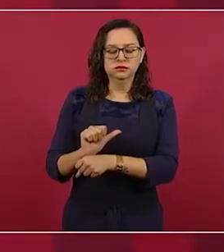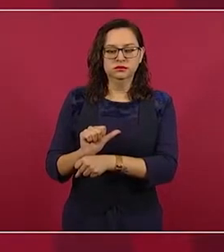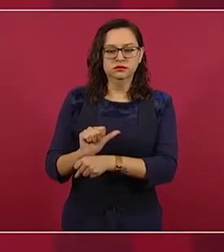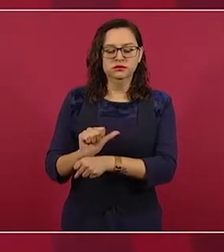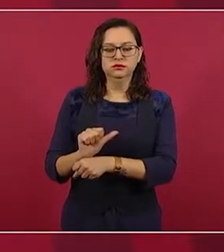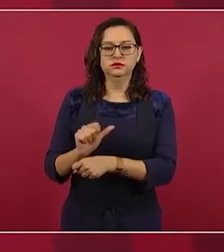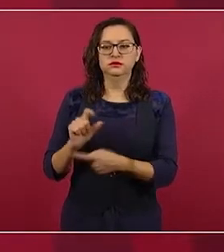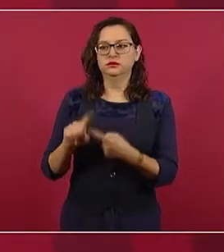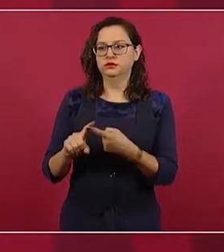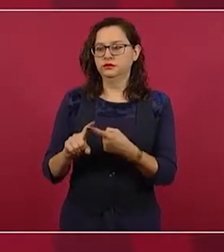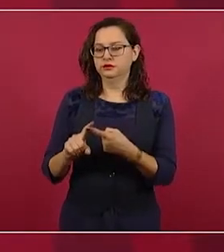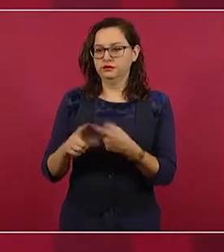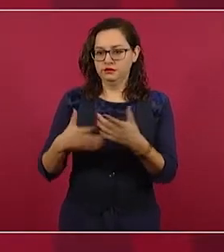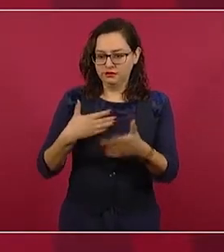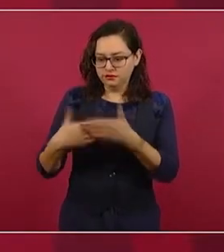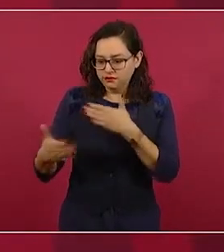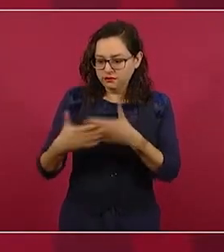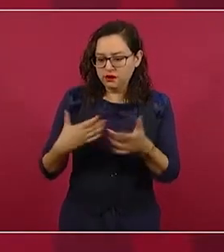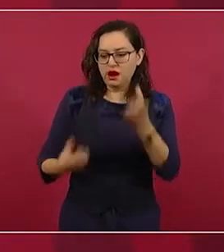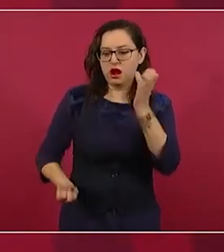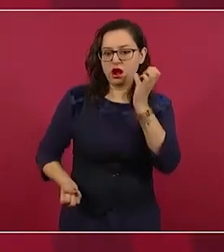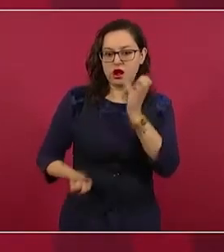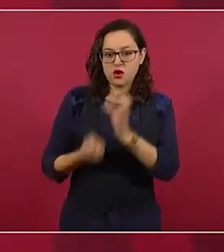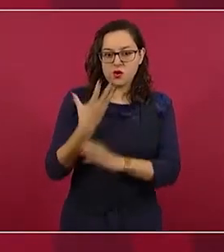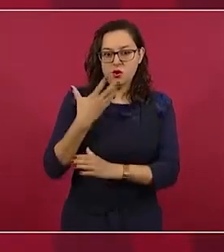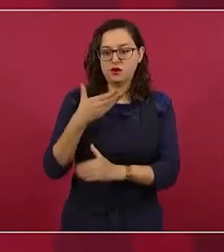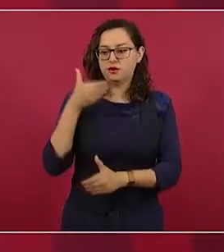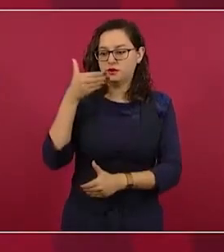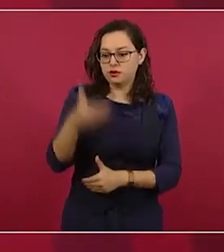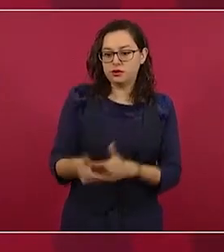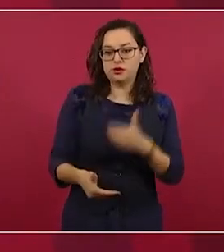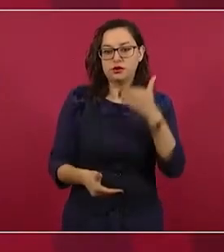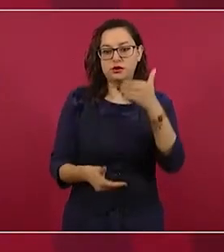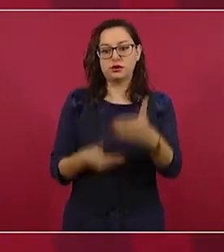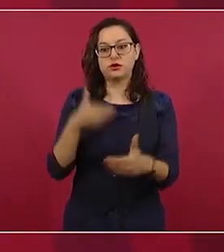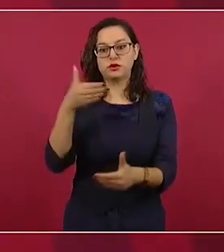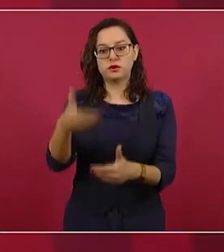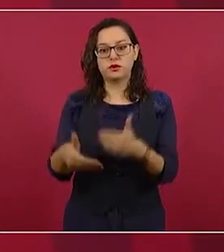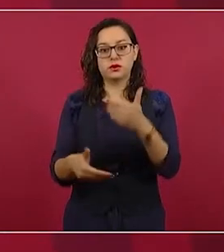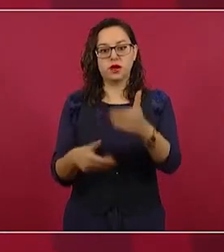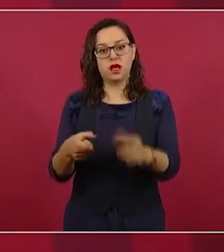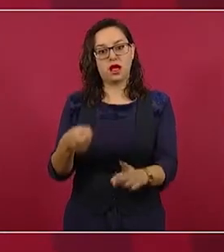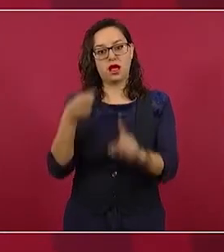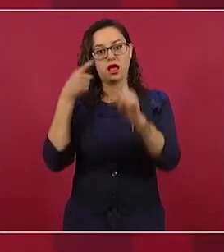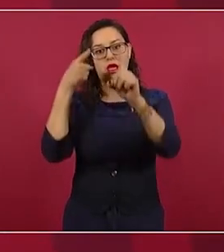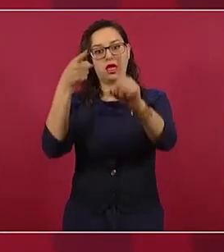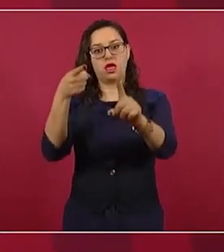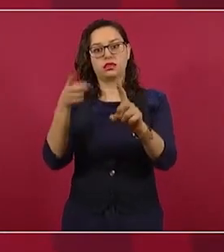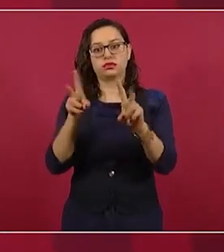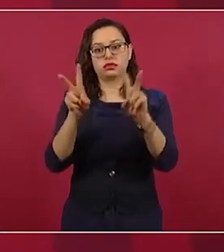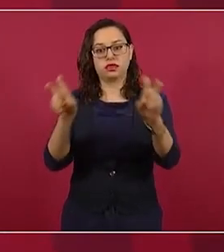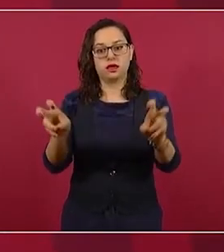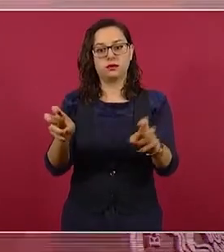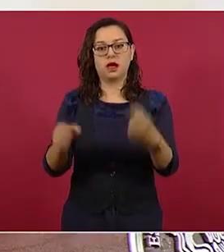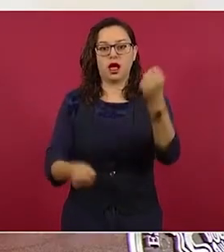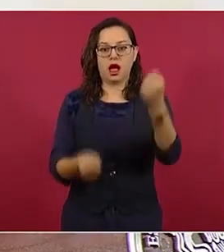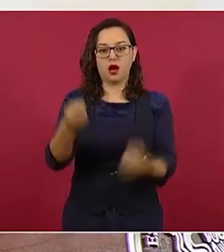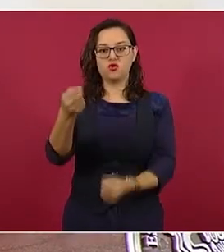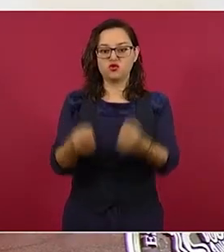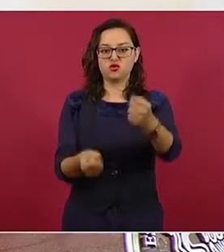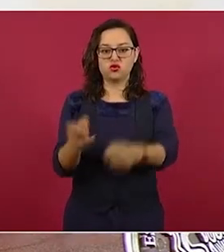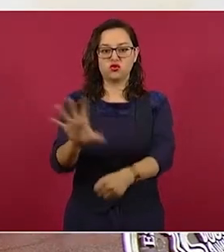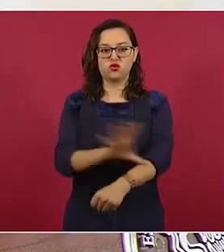que están avanzando hacia automóviles eléctricos